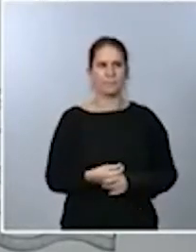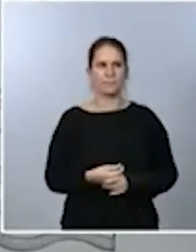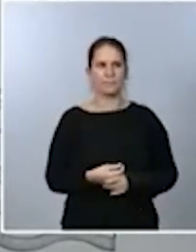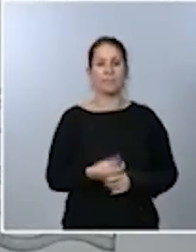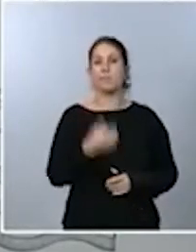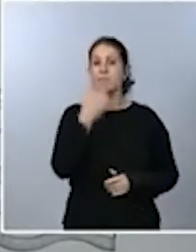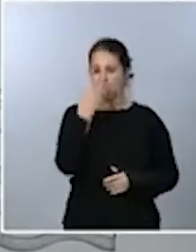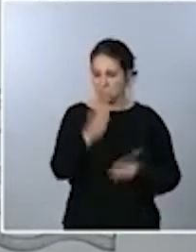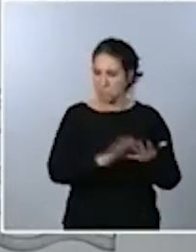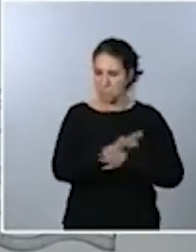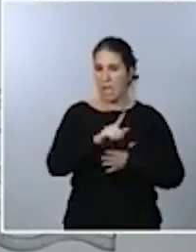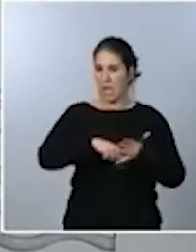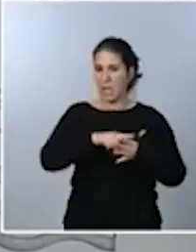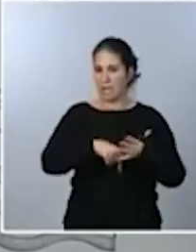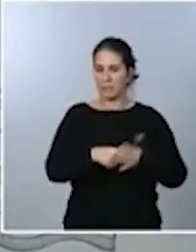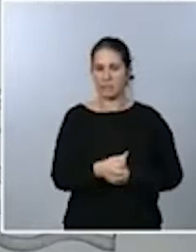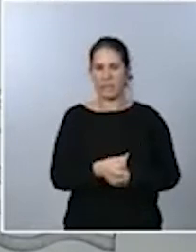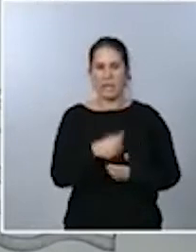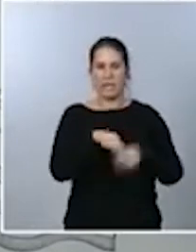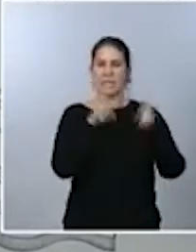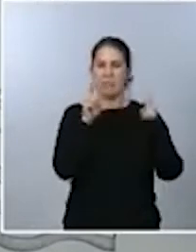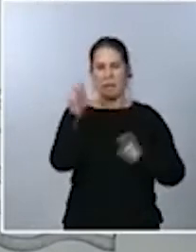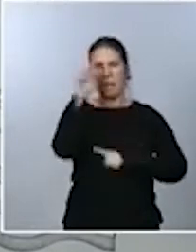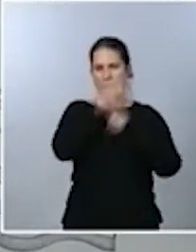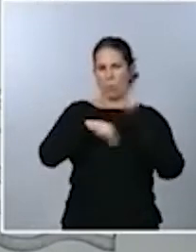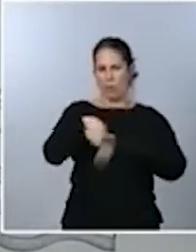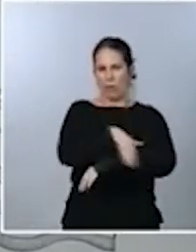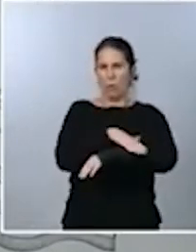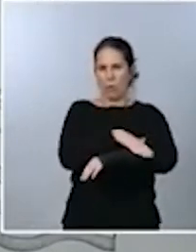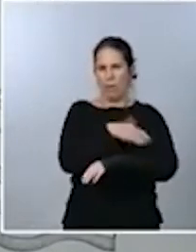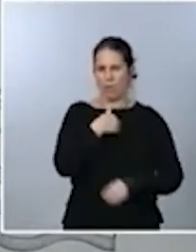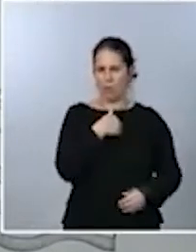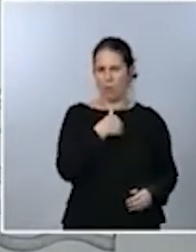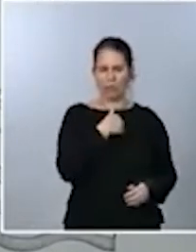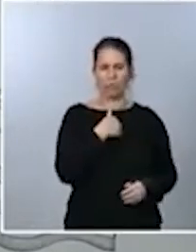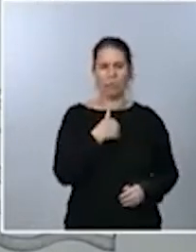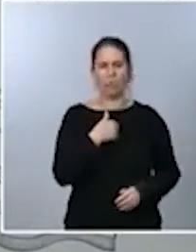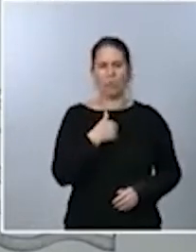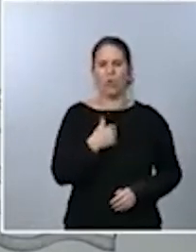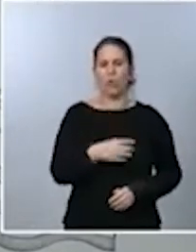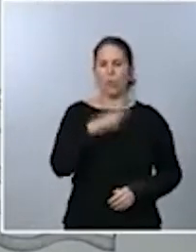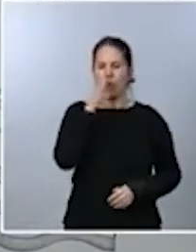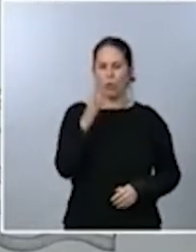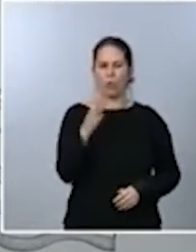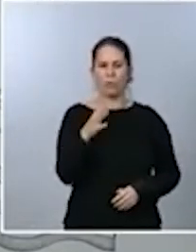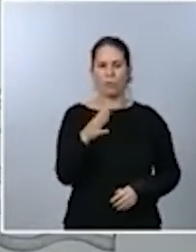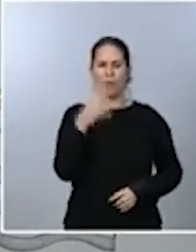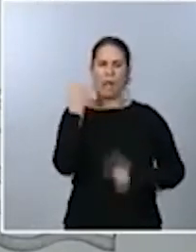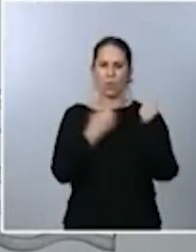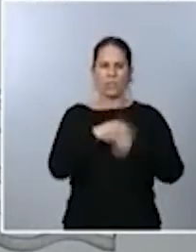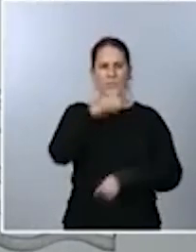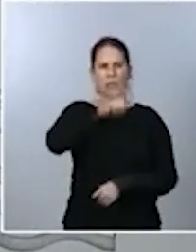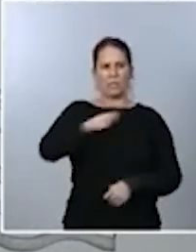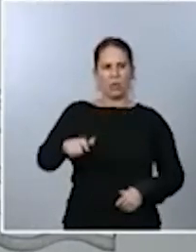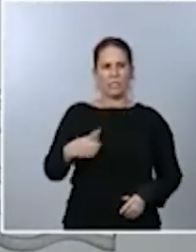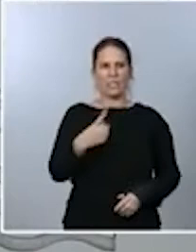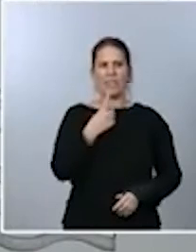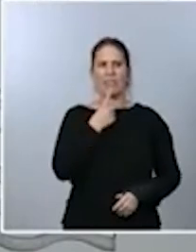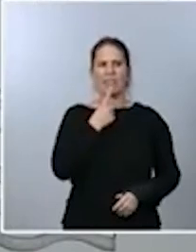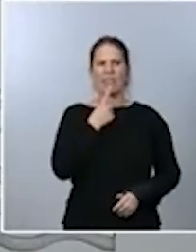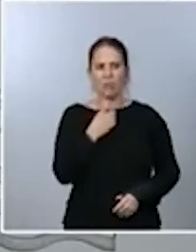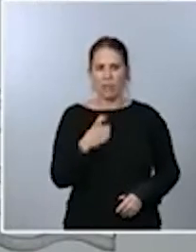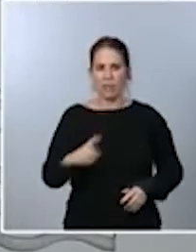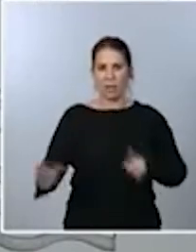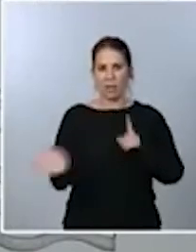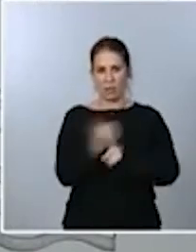una materia que preocupa al Gobierno, no solamente por la dificultad que tienen algunas personas para encontrar alquileres